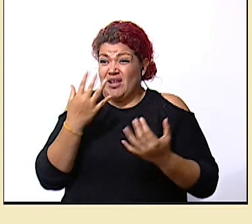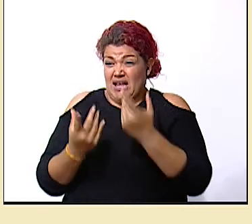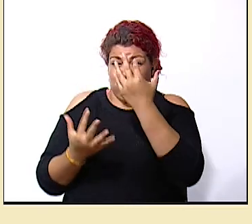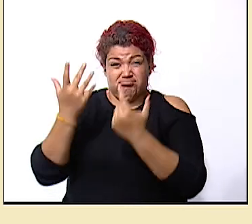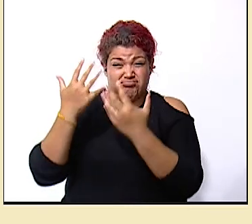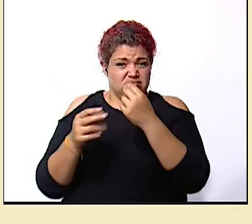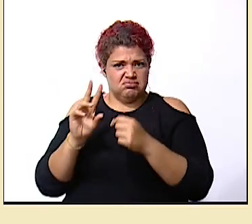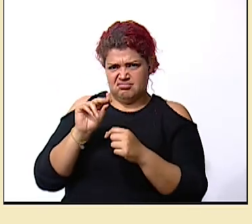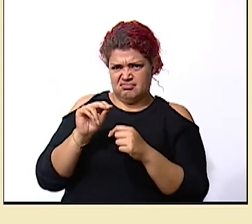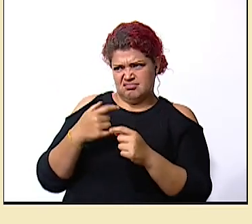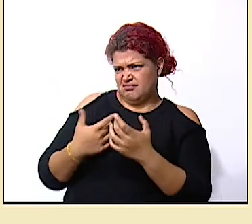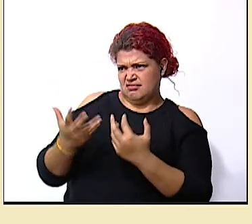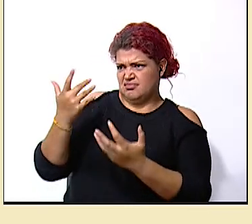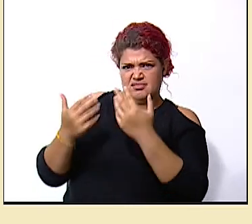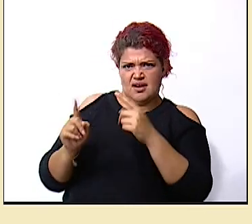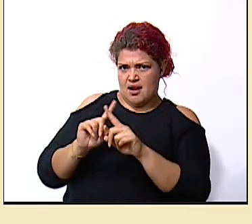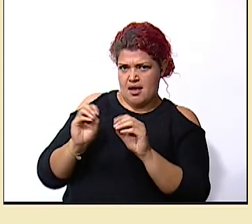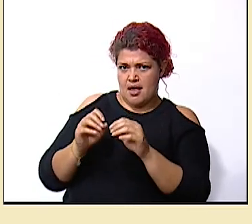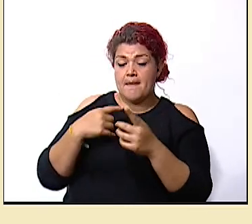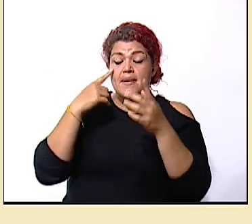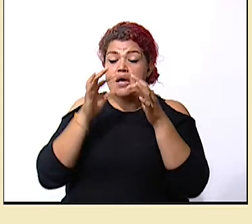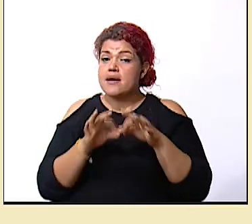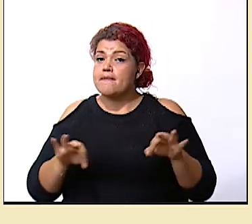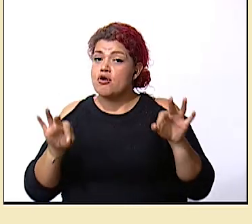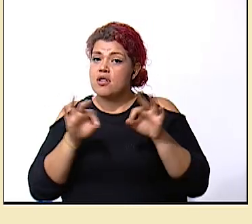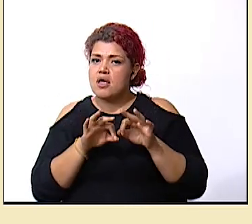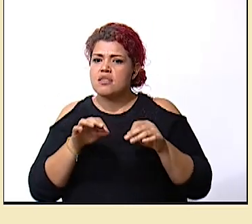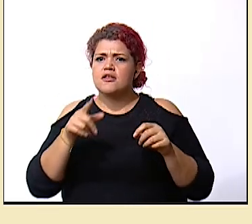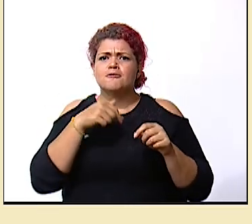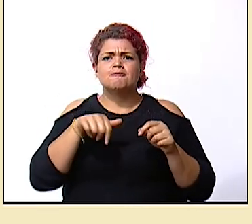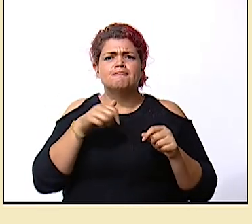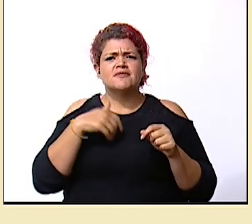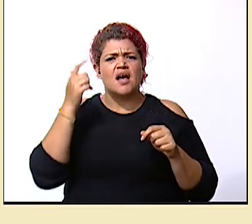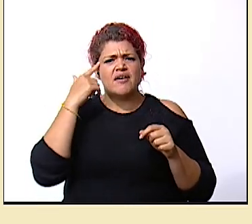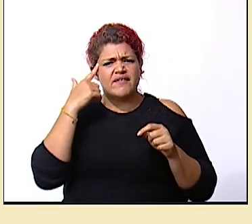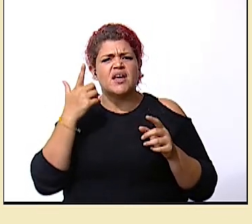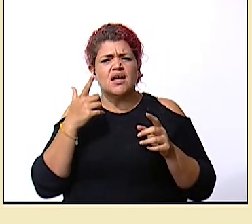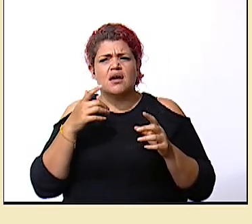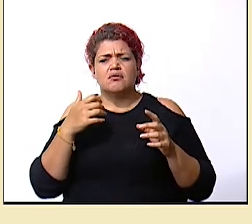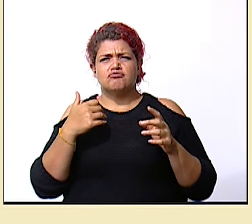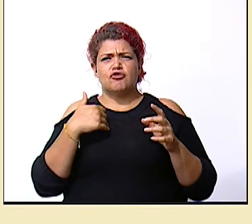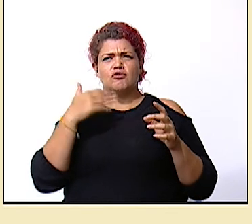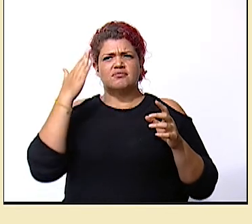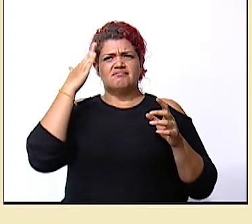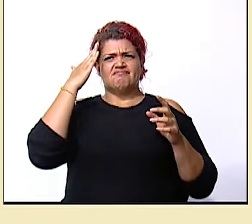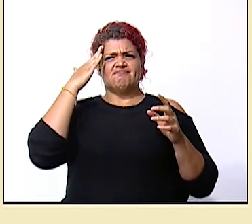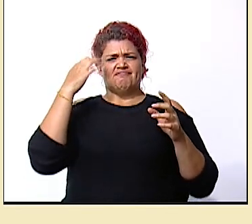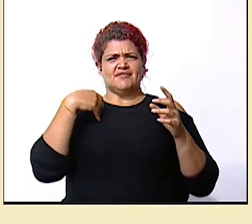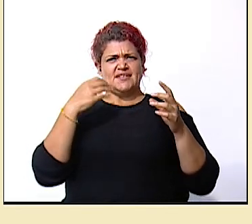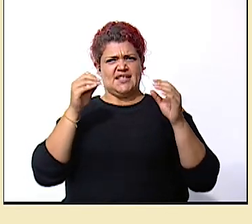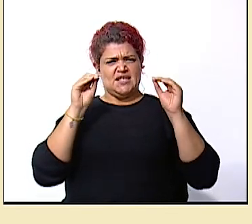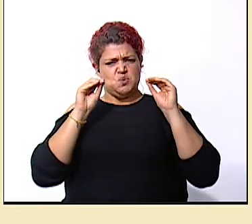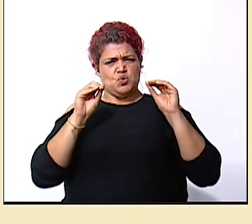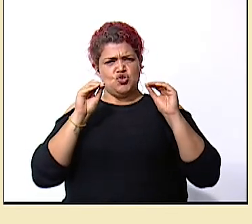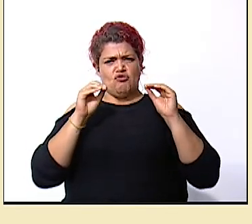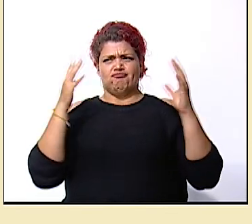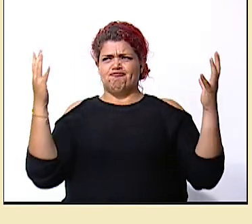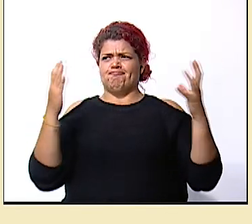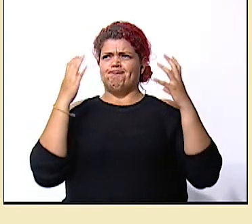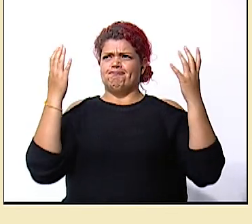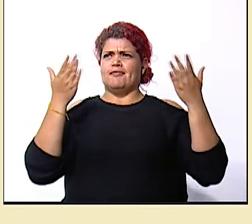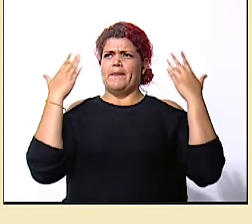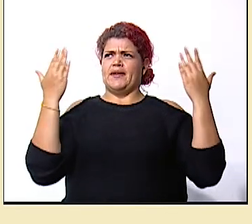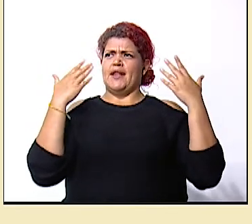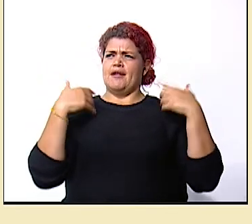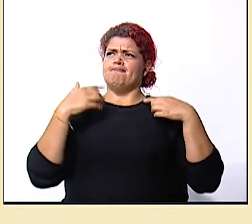y sobre todo lo más importante es tener esta educación ambiental no depositar la basura en el suelo